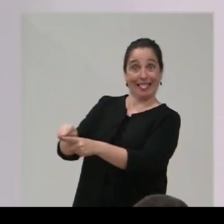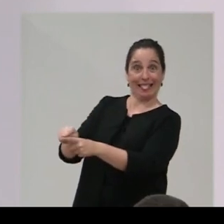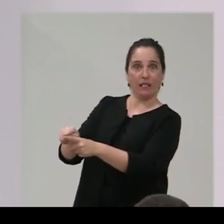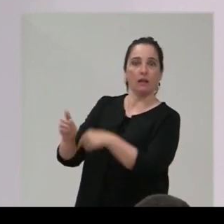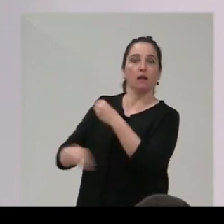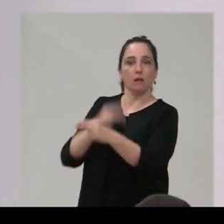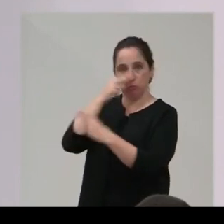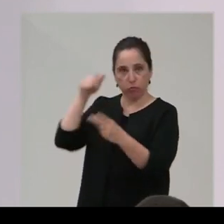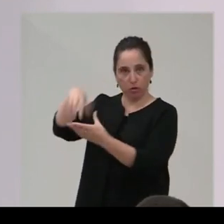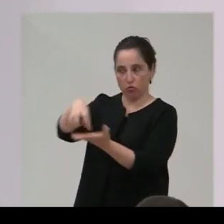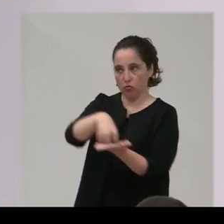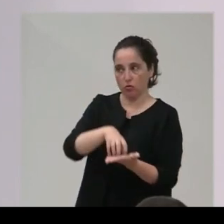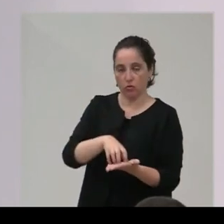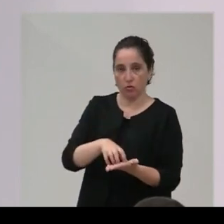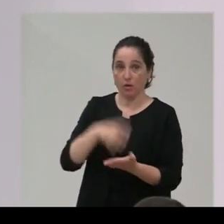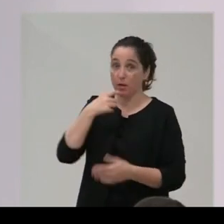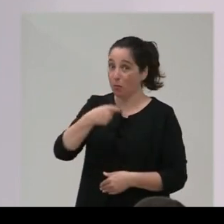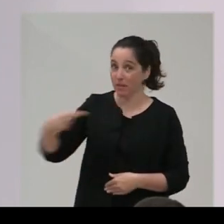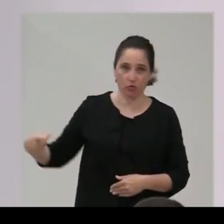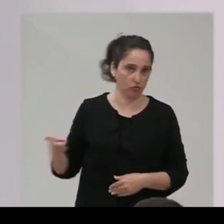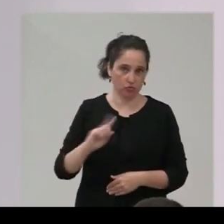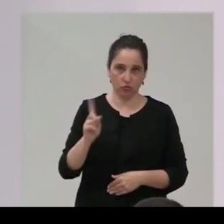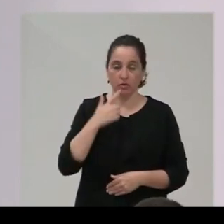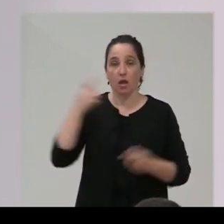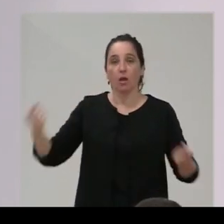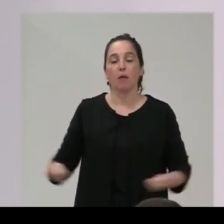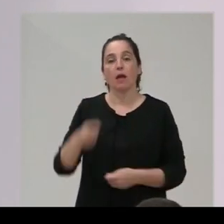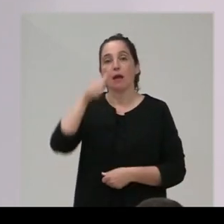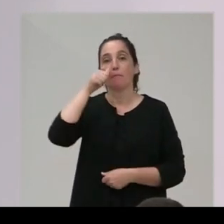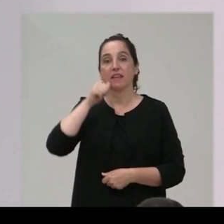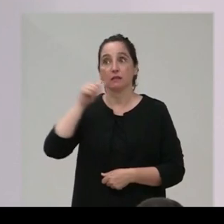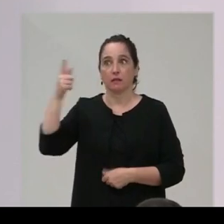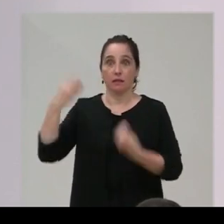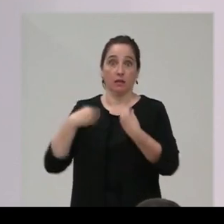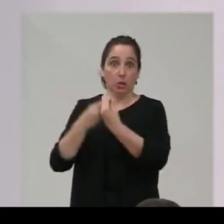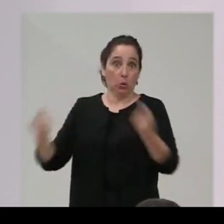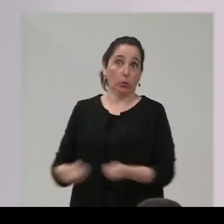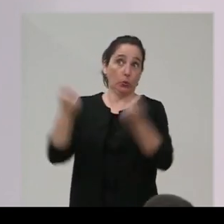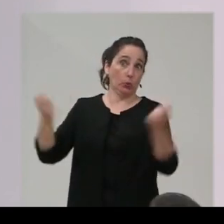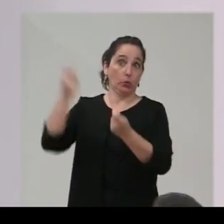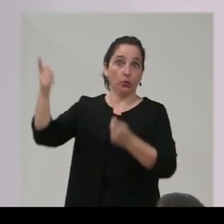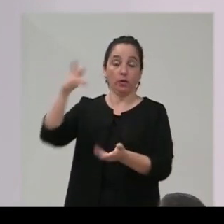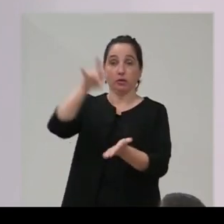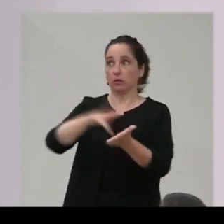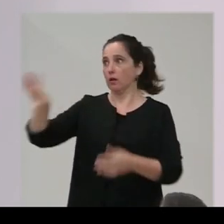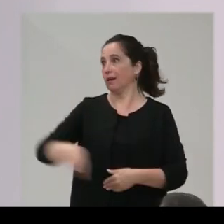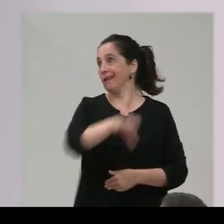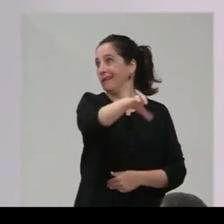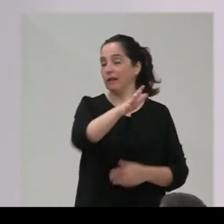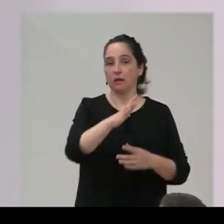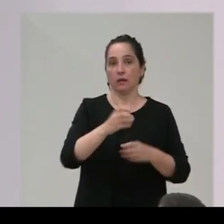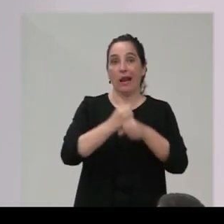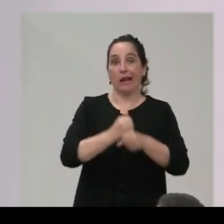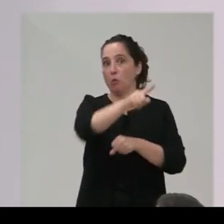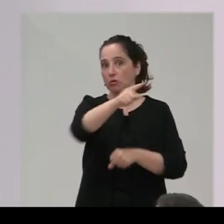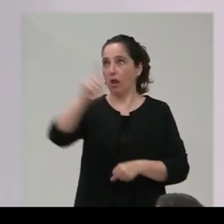dotaciones públicas como después en campaña a Pedro Sánchez no le cabían las viviendas que anunció pues nos tocaron una